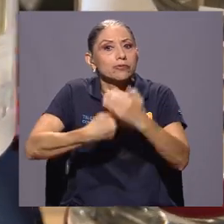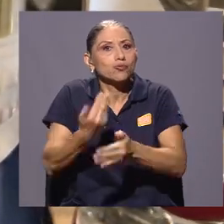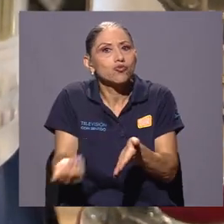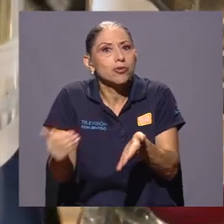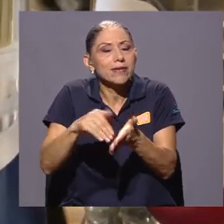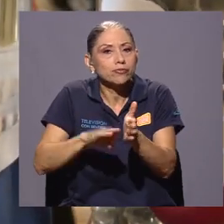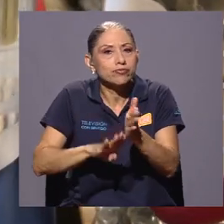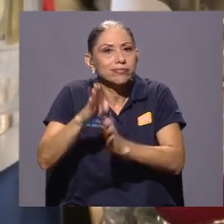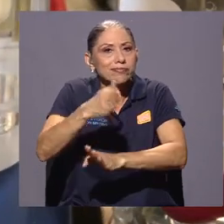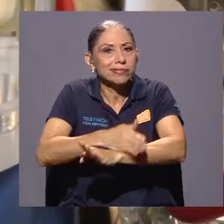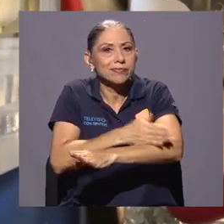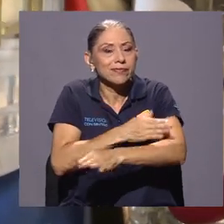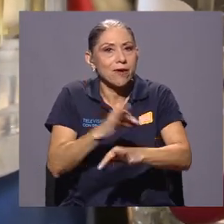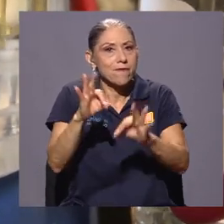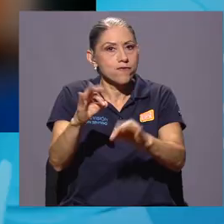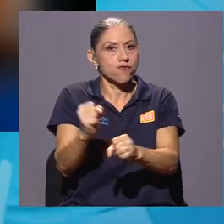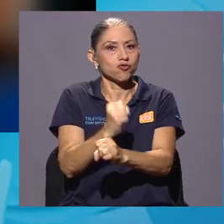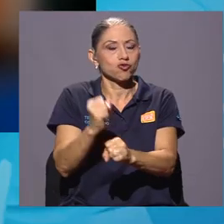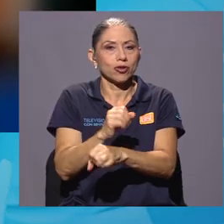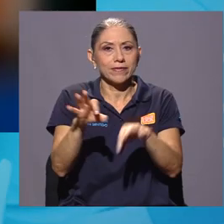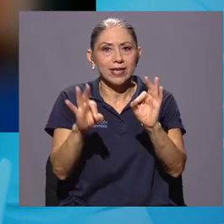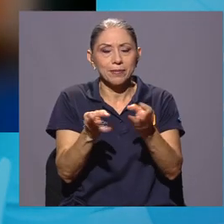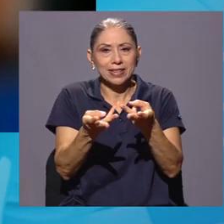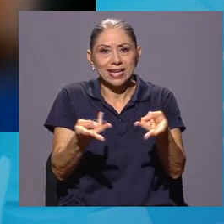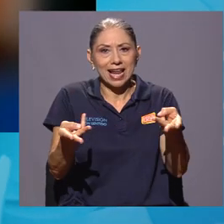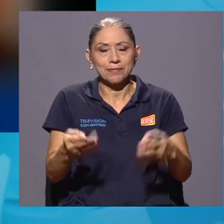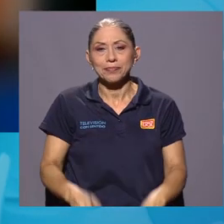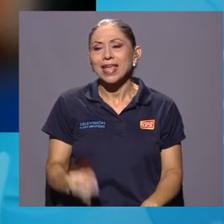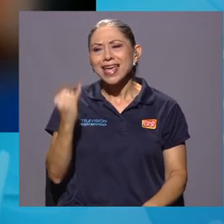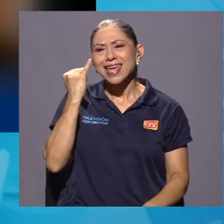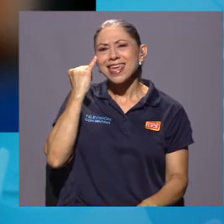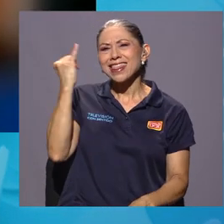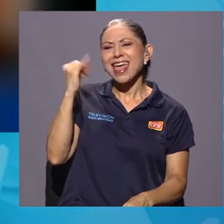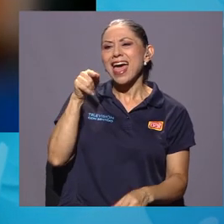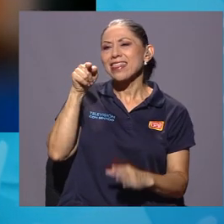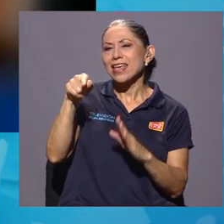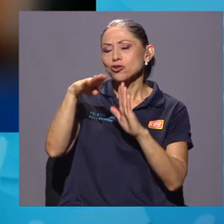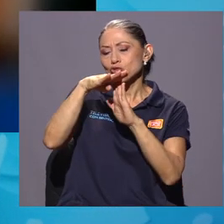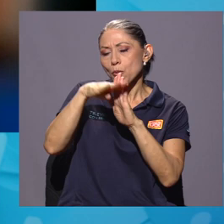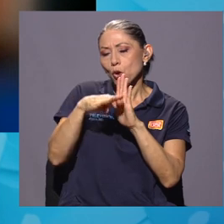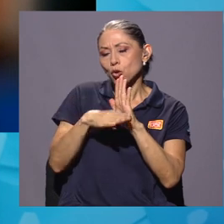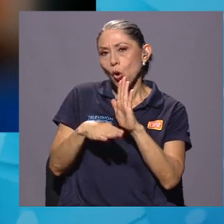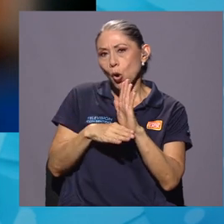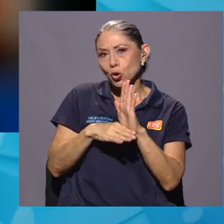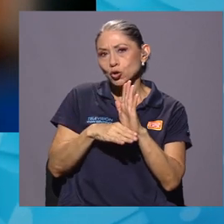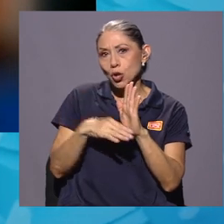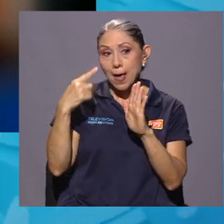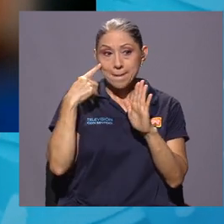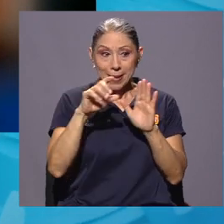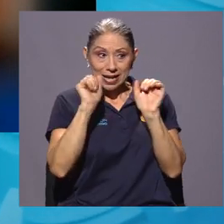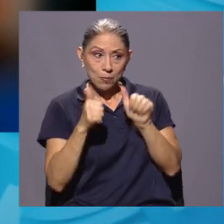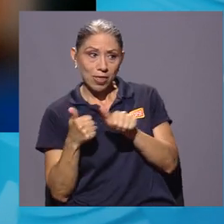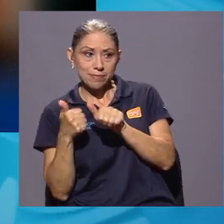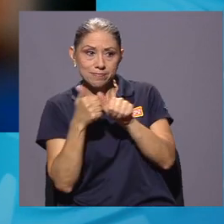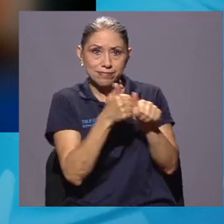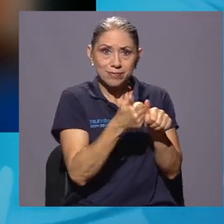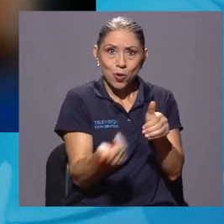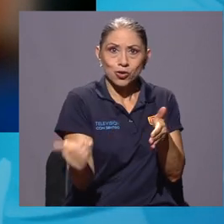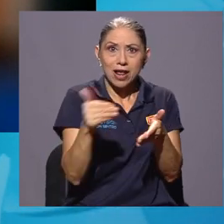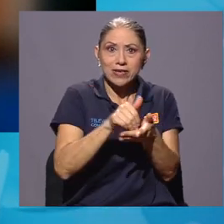recuperar la funcionalidad del material. La idea de esos protocolos regenerativos era buscar también, mediante aplicaciones